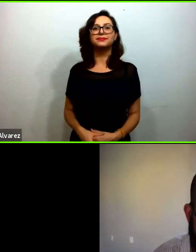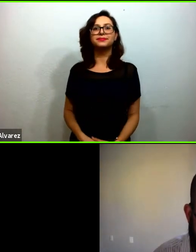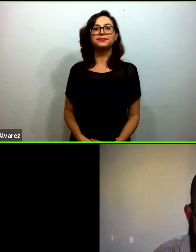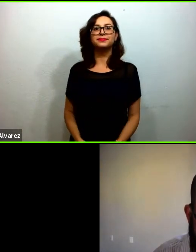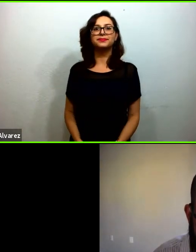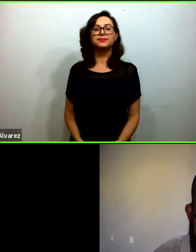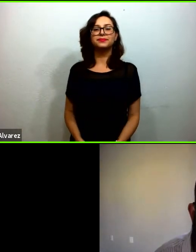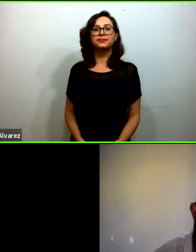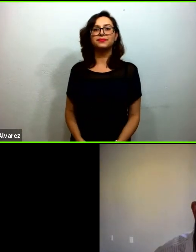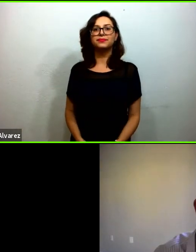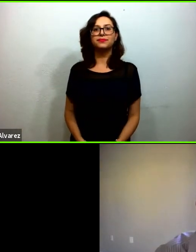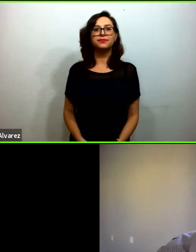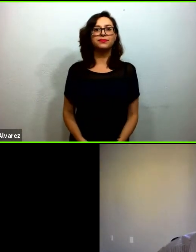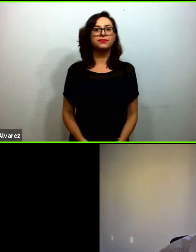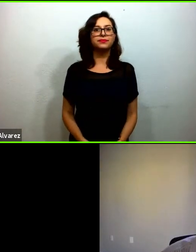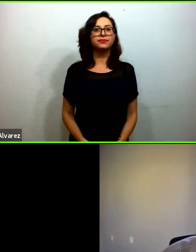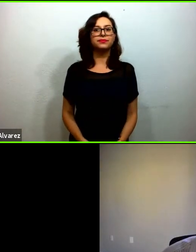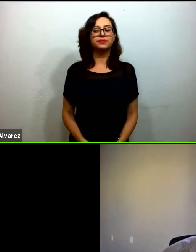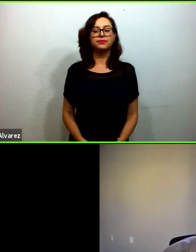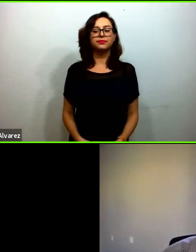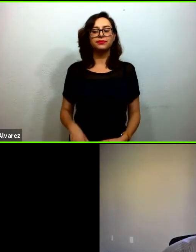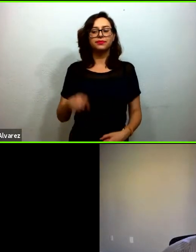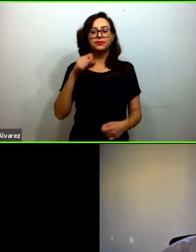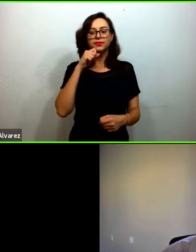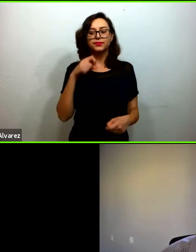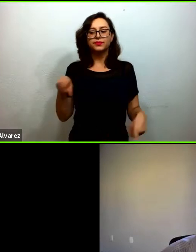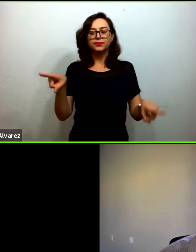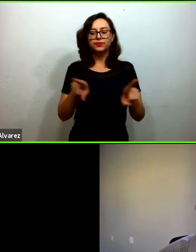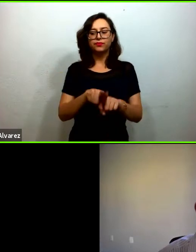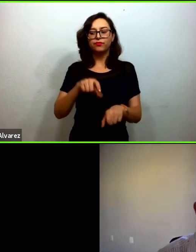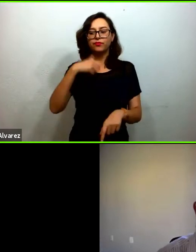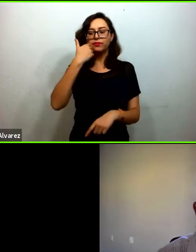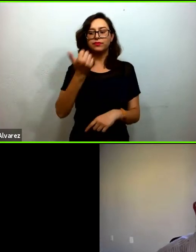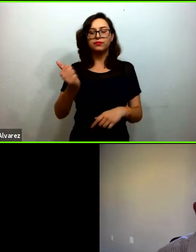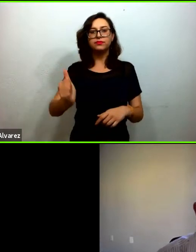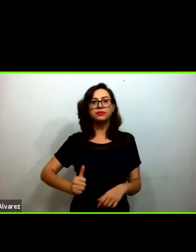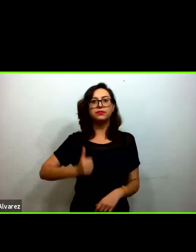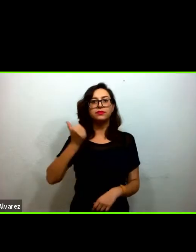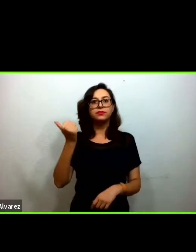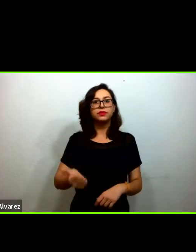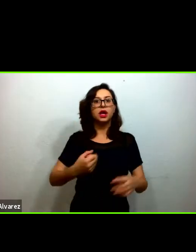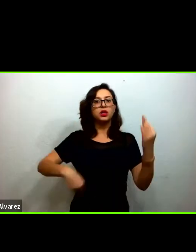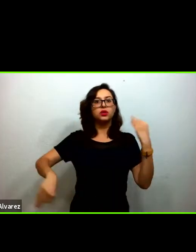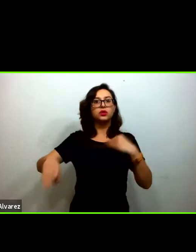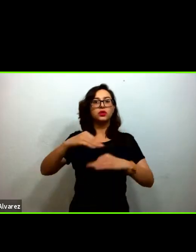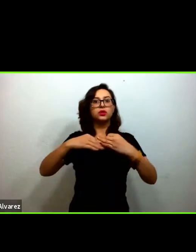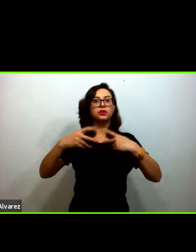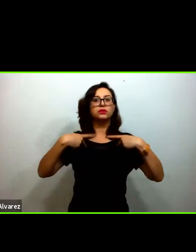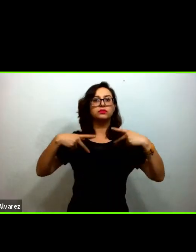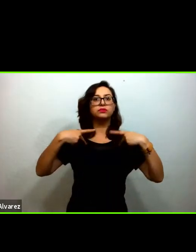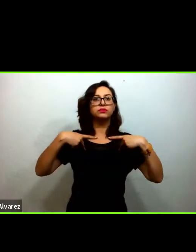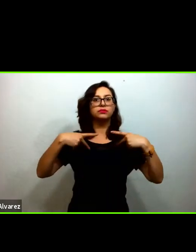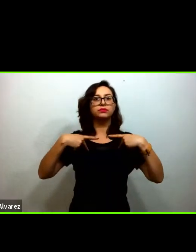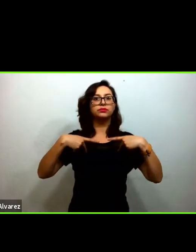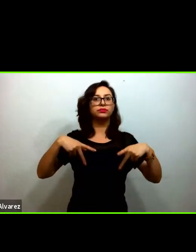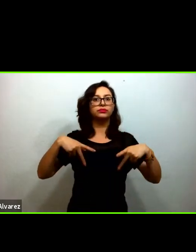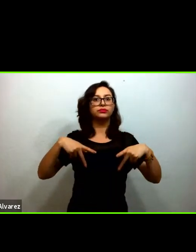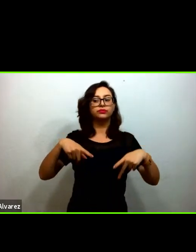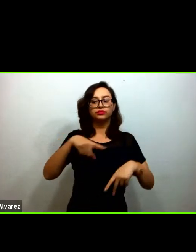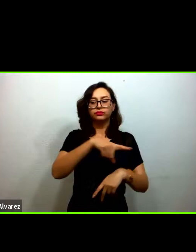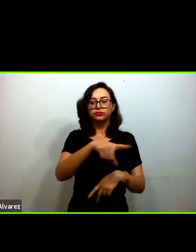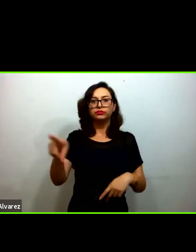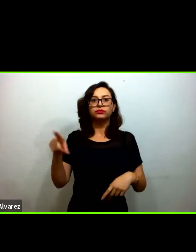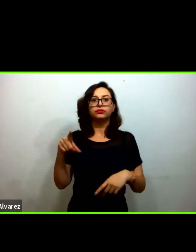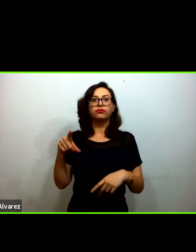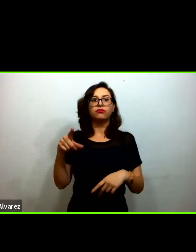También quería aprovechar para recordar al resto de los participantes que por favor de los panelistas que por favor prendan la cámara